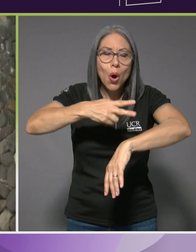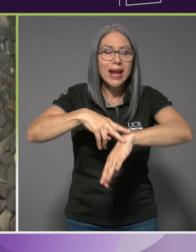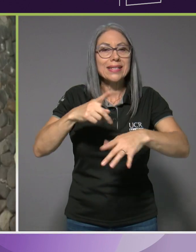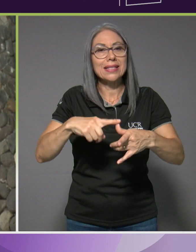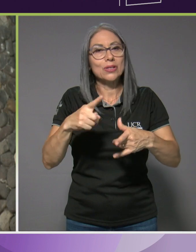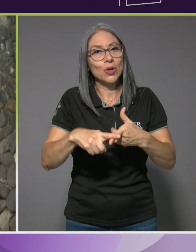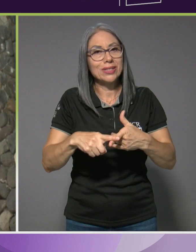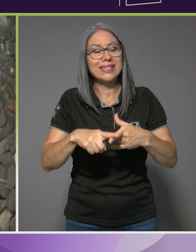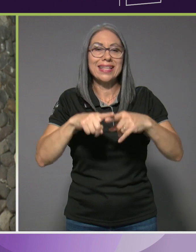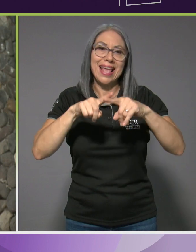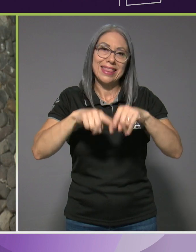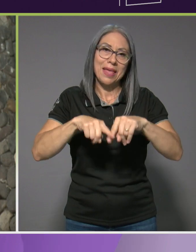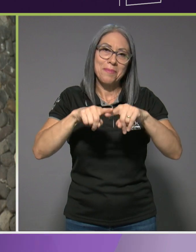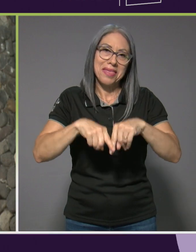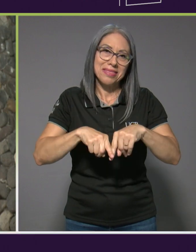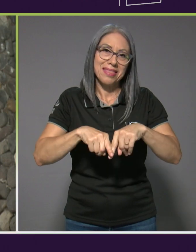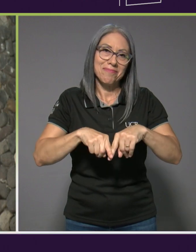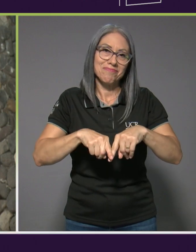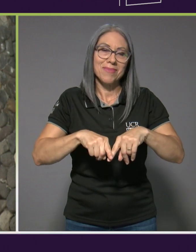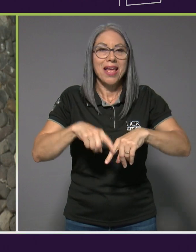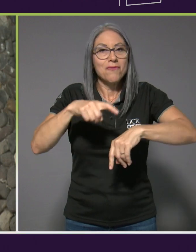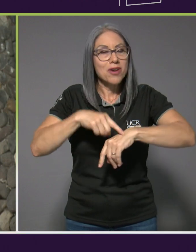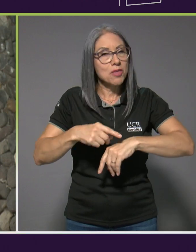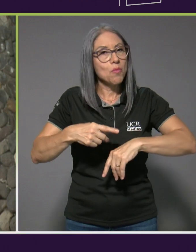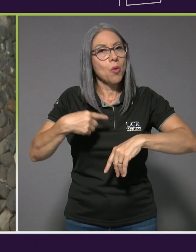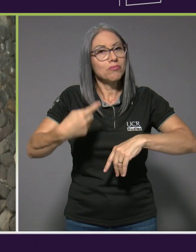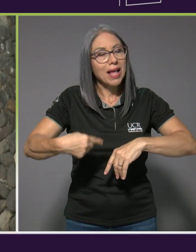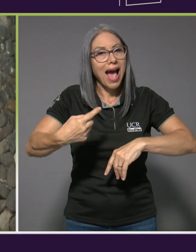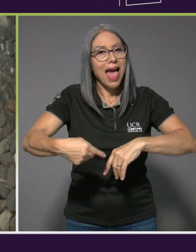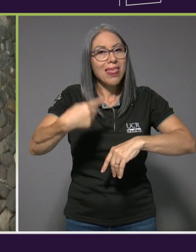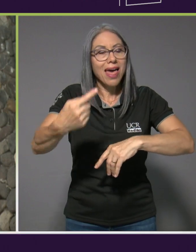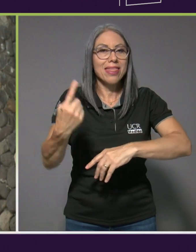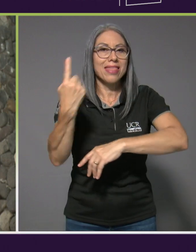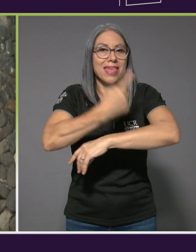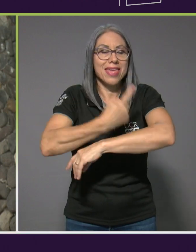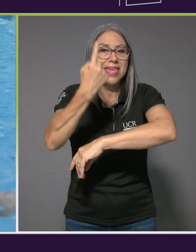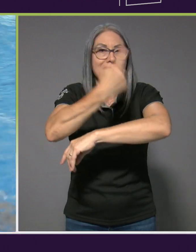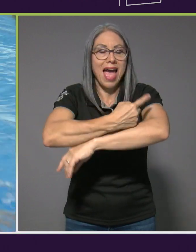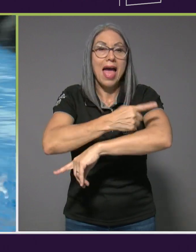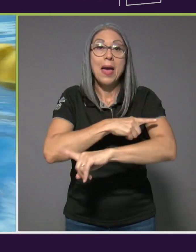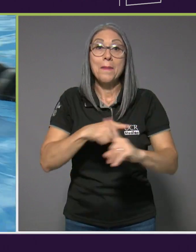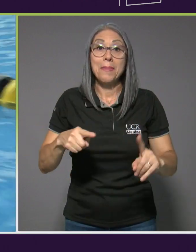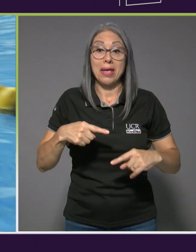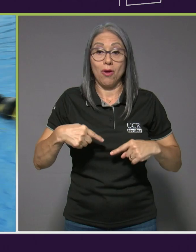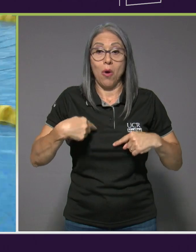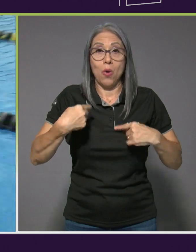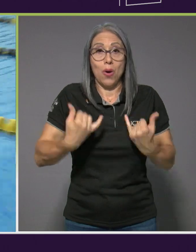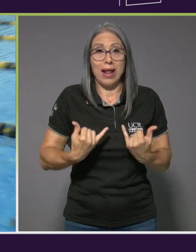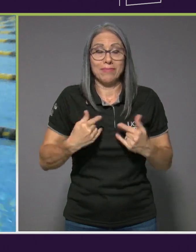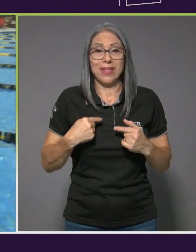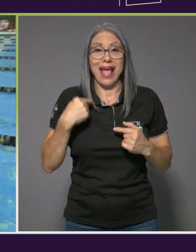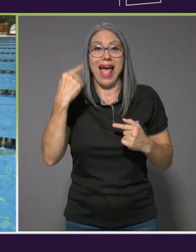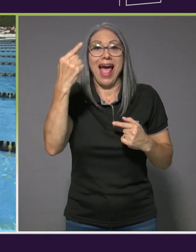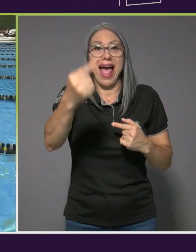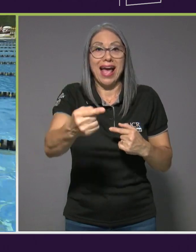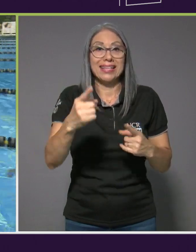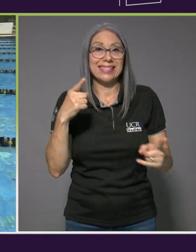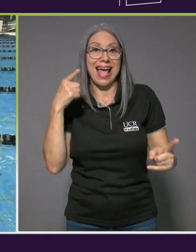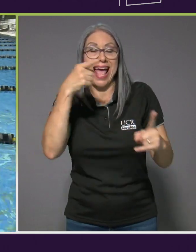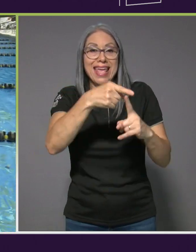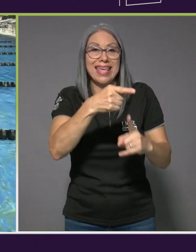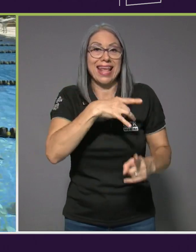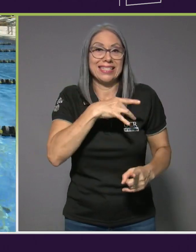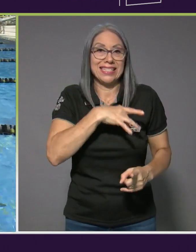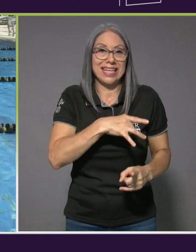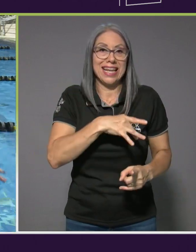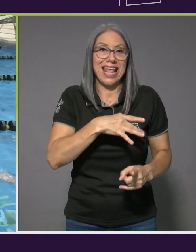depende cada día los ritmos, pero como te dije, cada semana hasta Chile va a ser ciertos ritmos, que uno más fuerte